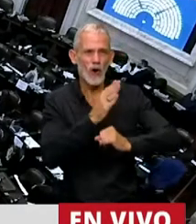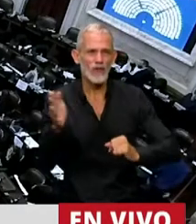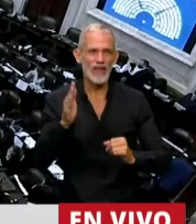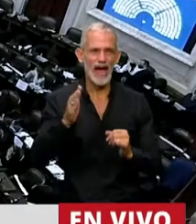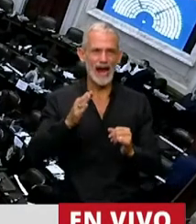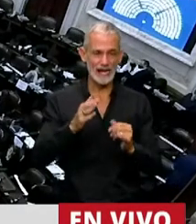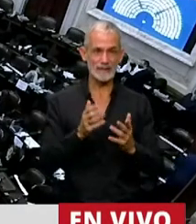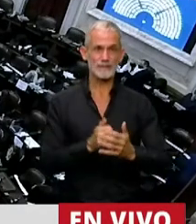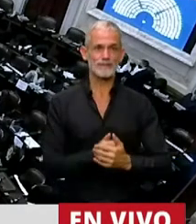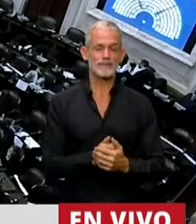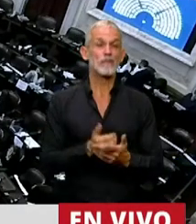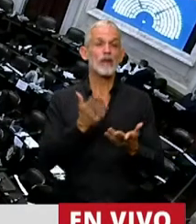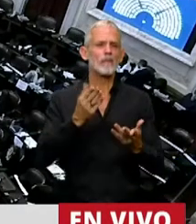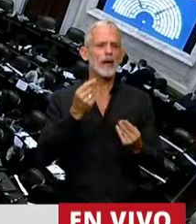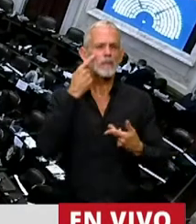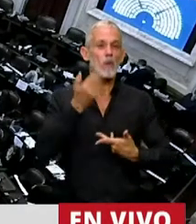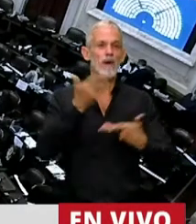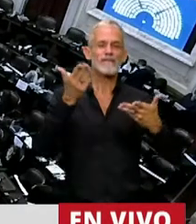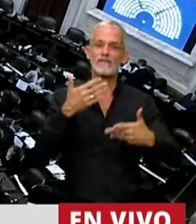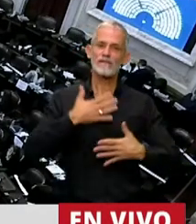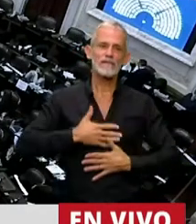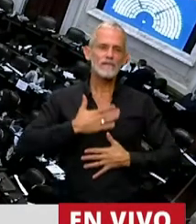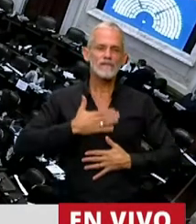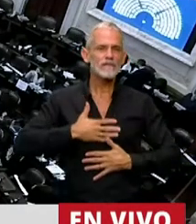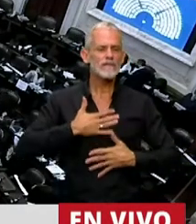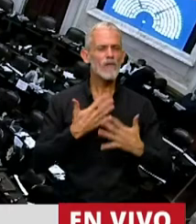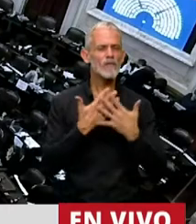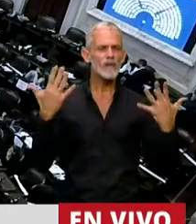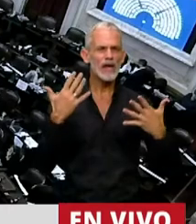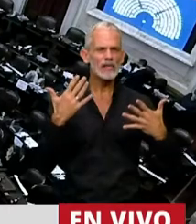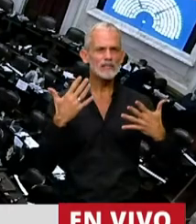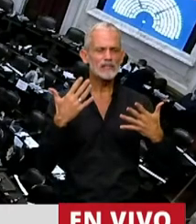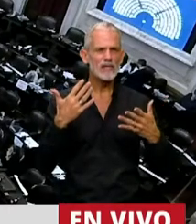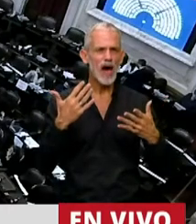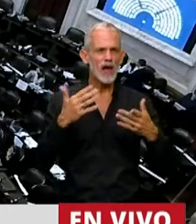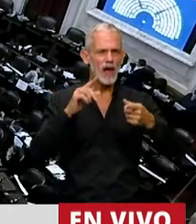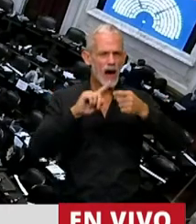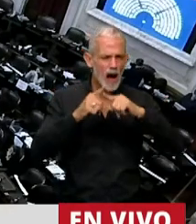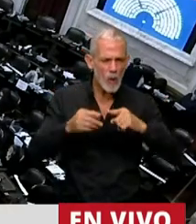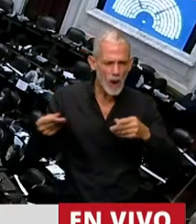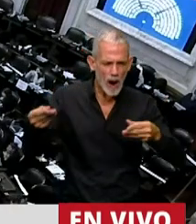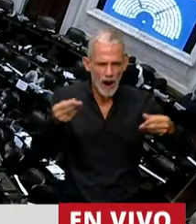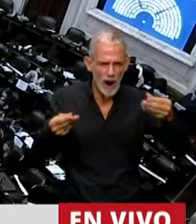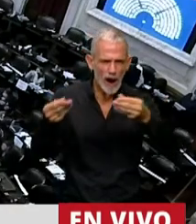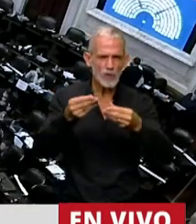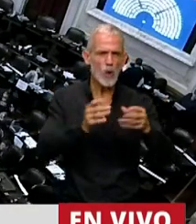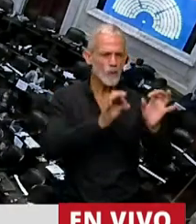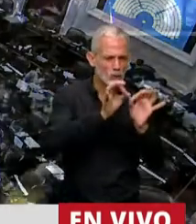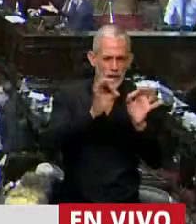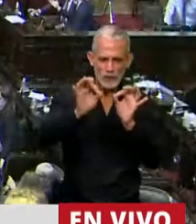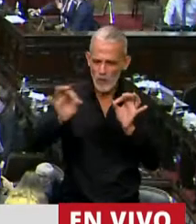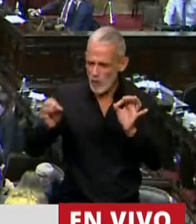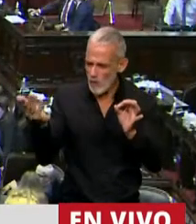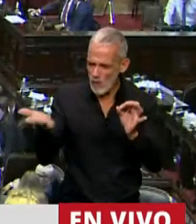mostrar la felicidad que significa haber construido estos acuerdos con los proyectos